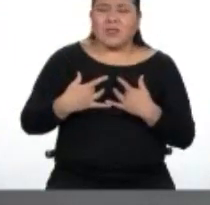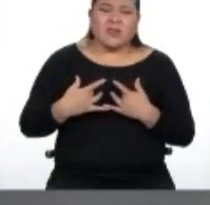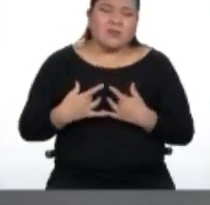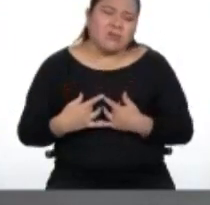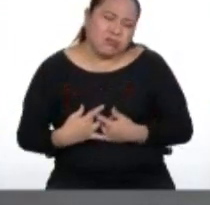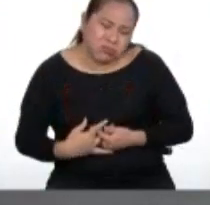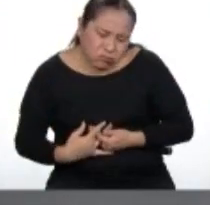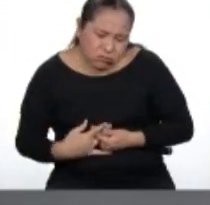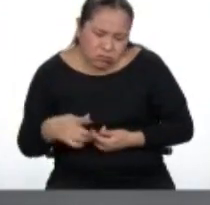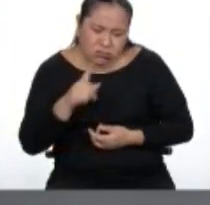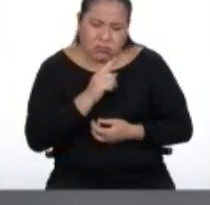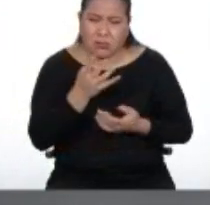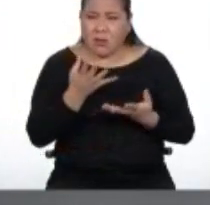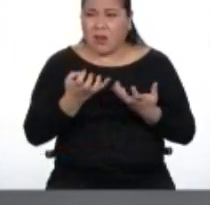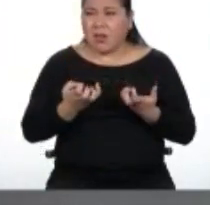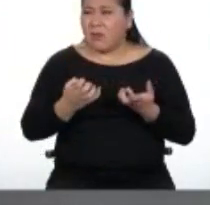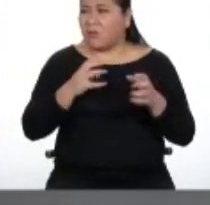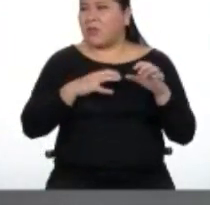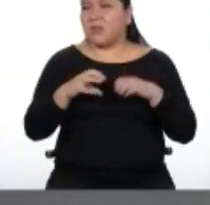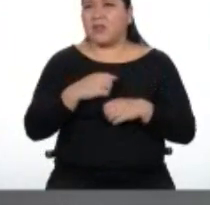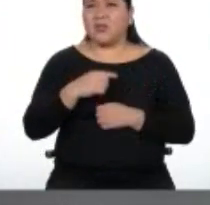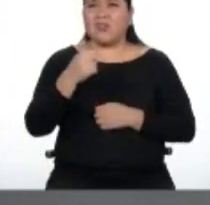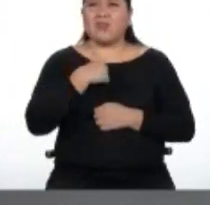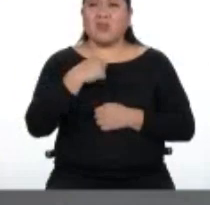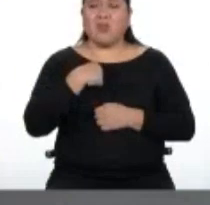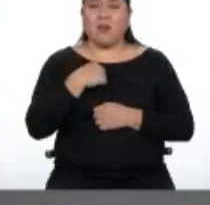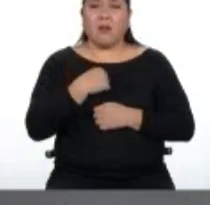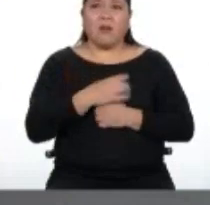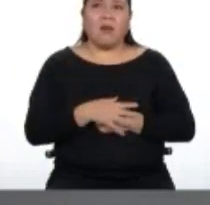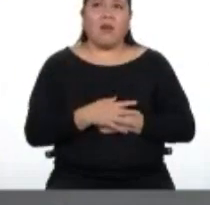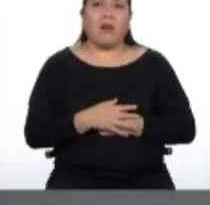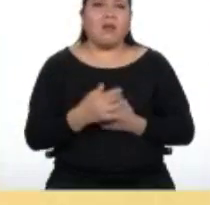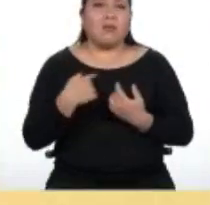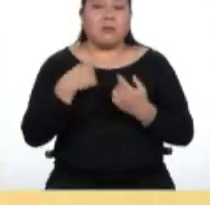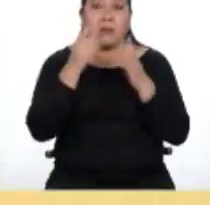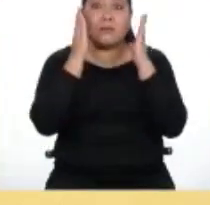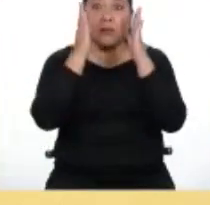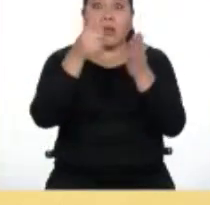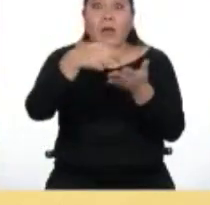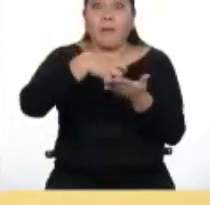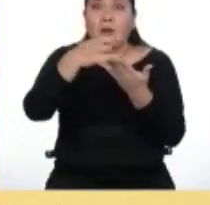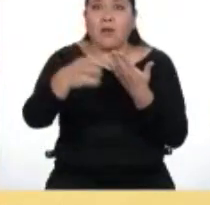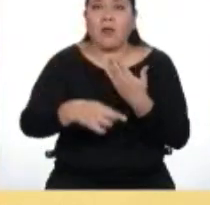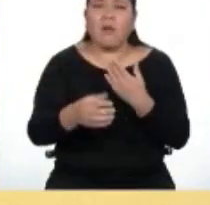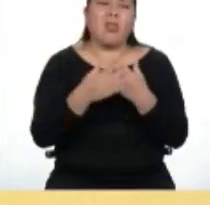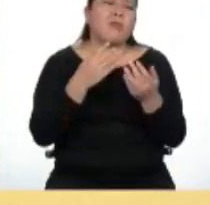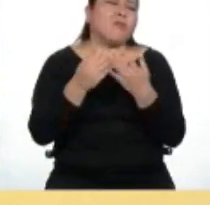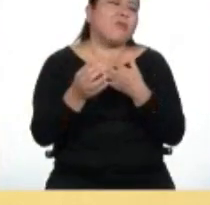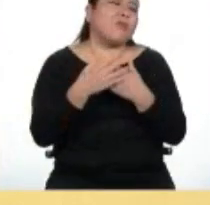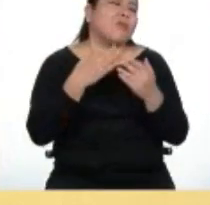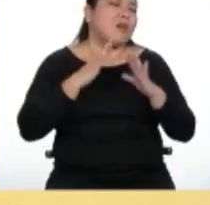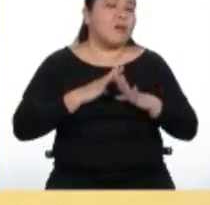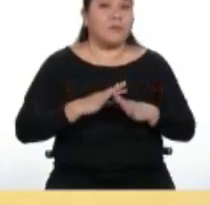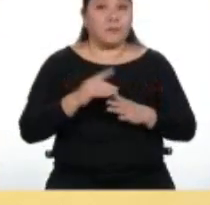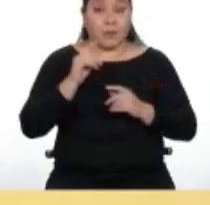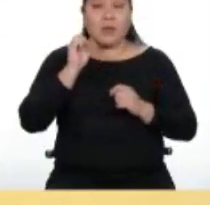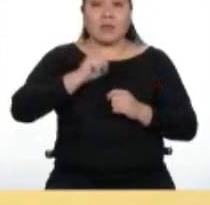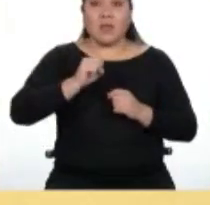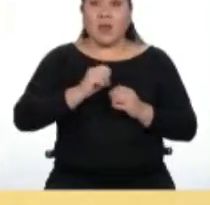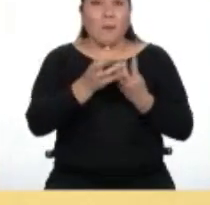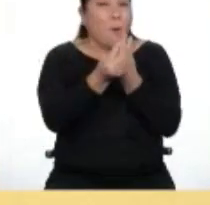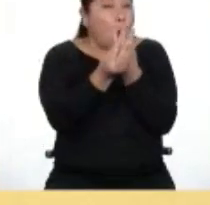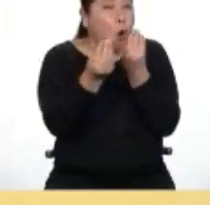querer hacer nada con la vida. Estaba a punto de no hacer este programa. Es que todo extremo es malo. Por eso,